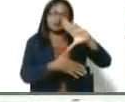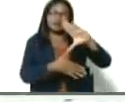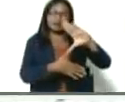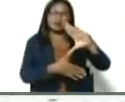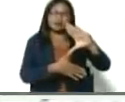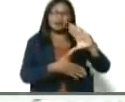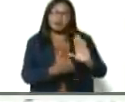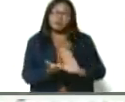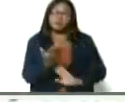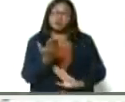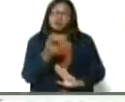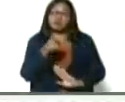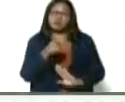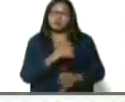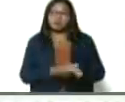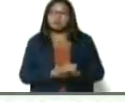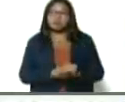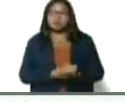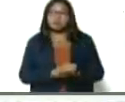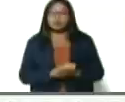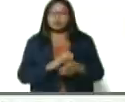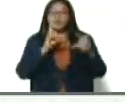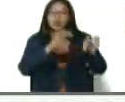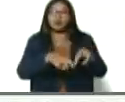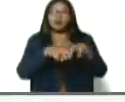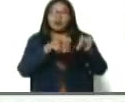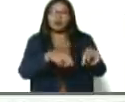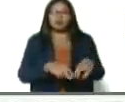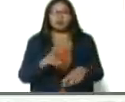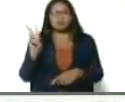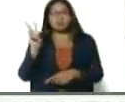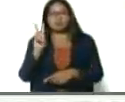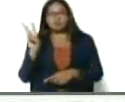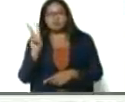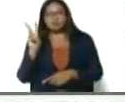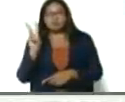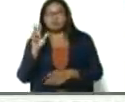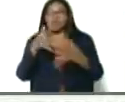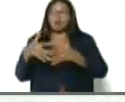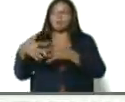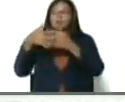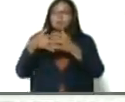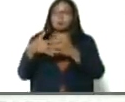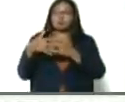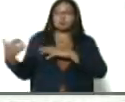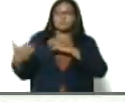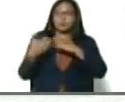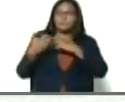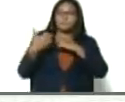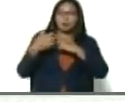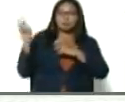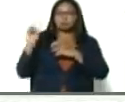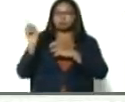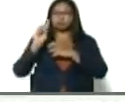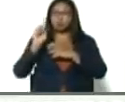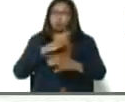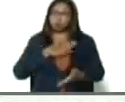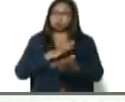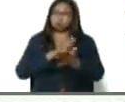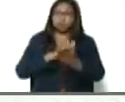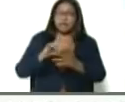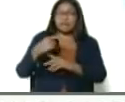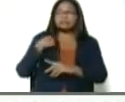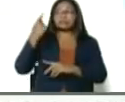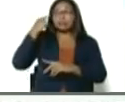es importante, los granjeros americanos no están peleados con Venezuela, los granjeros norteamericanos creen y reconocen el esfuerzo que ha hecho